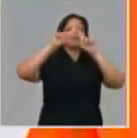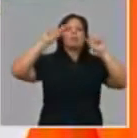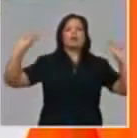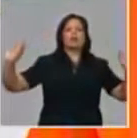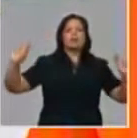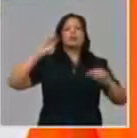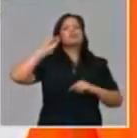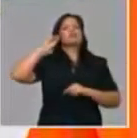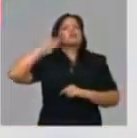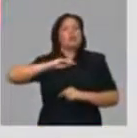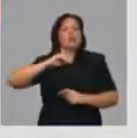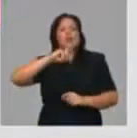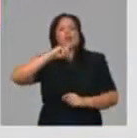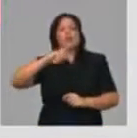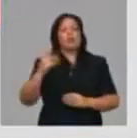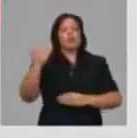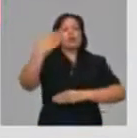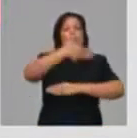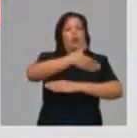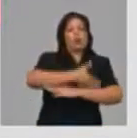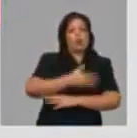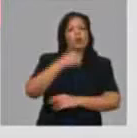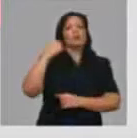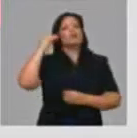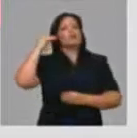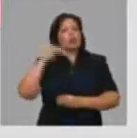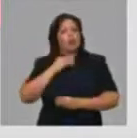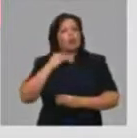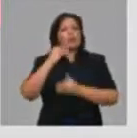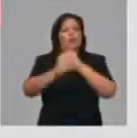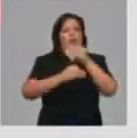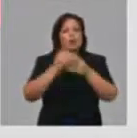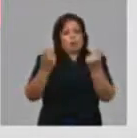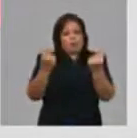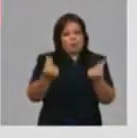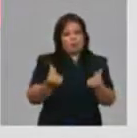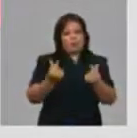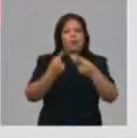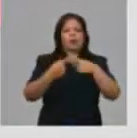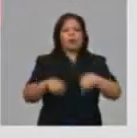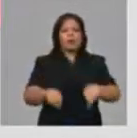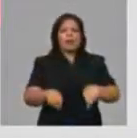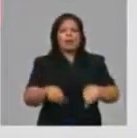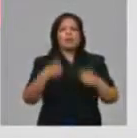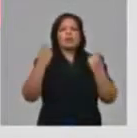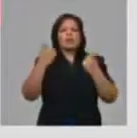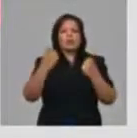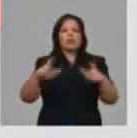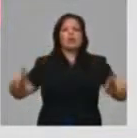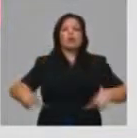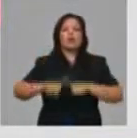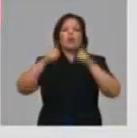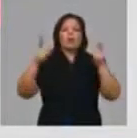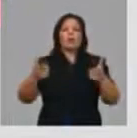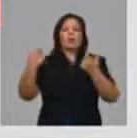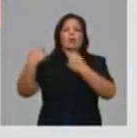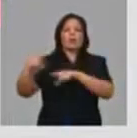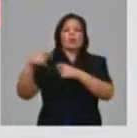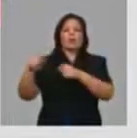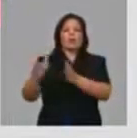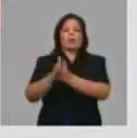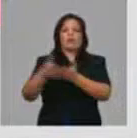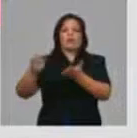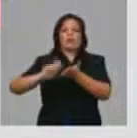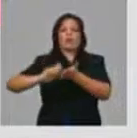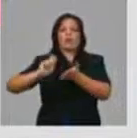tensiones y el bloqueo de la falta de financiamiento, asegurar los productos de la canasta familiar normal que estén disponibles el